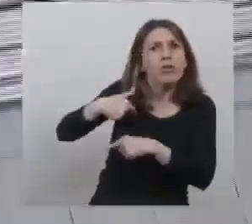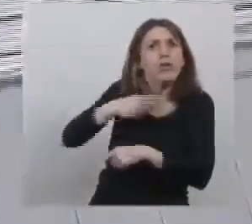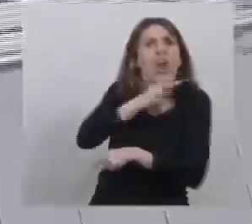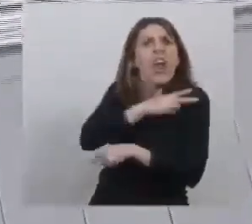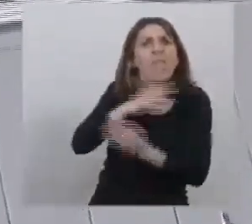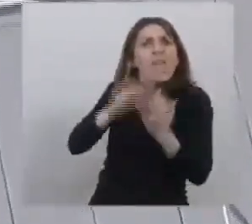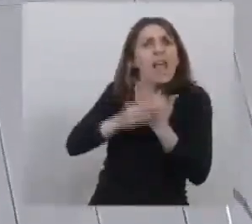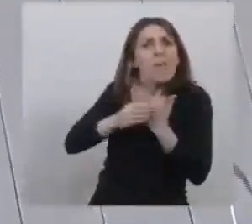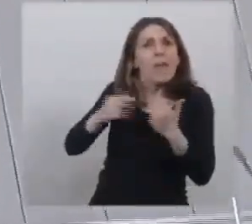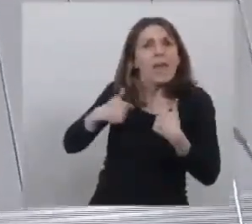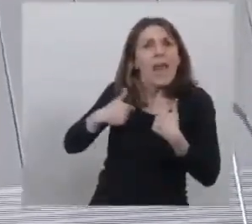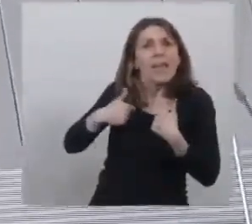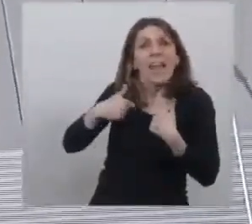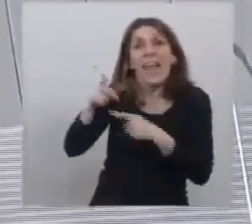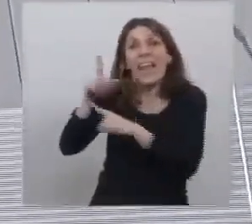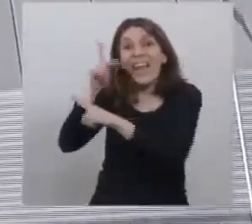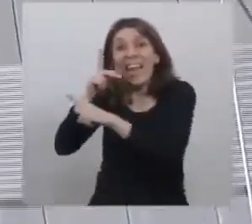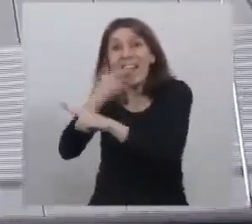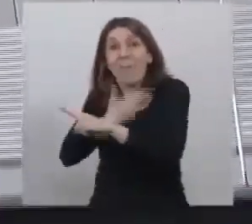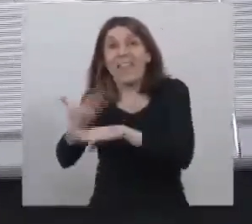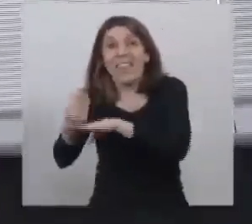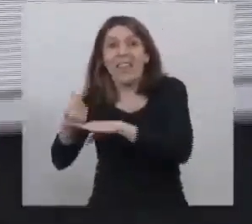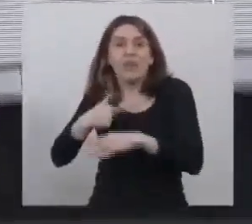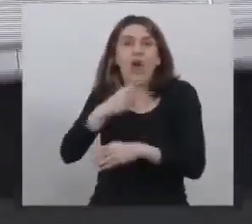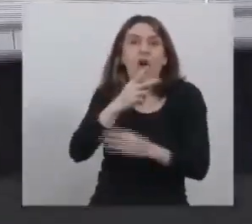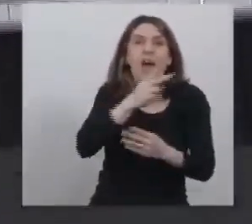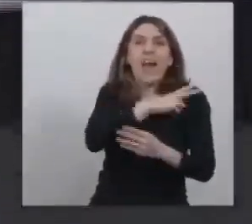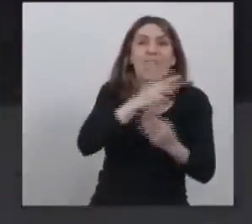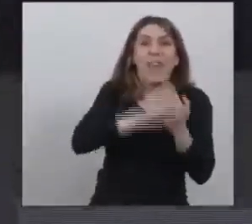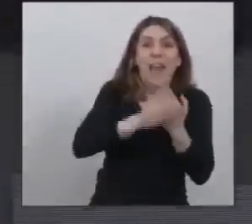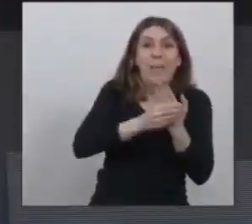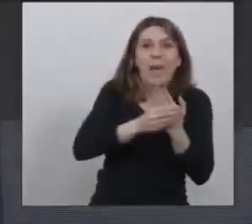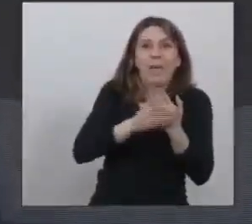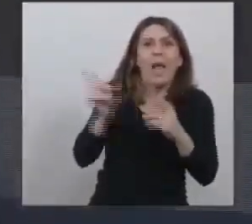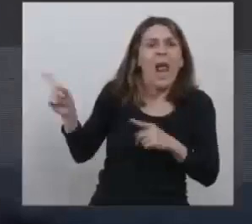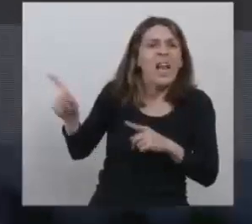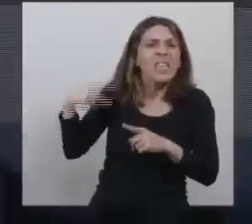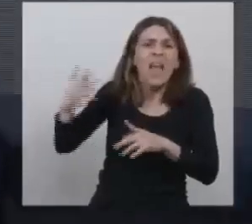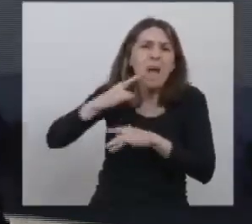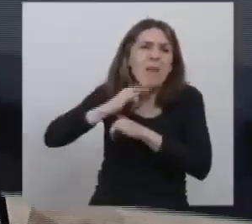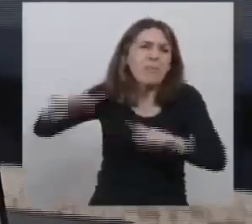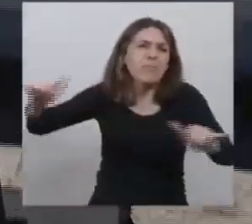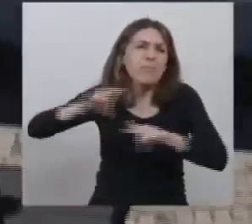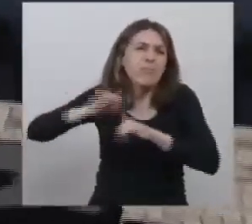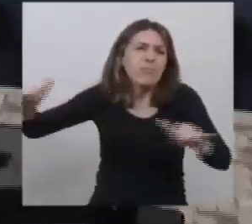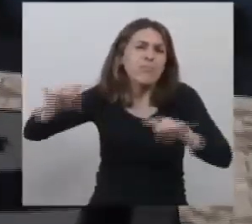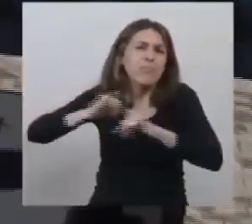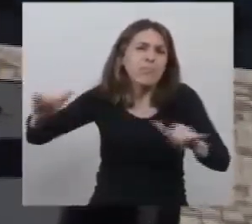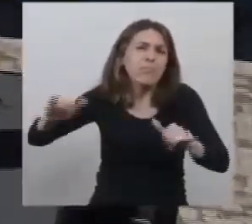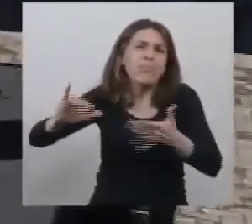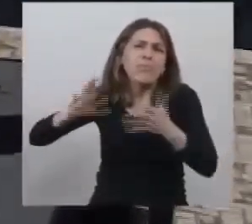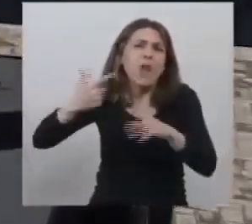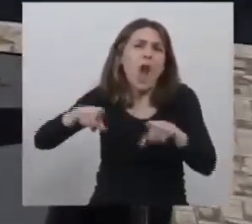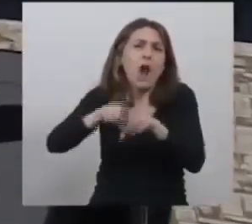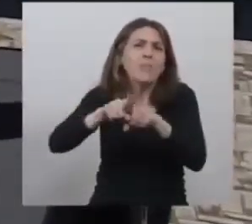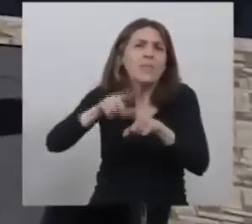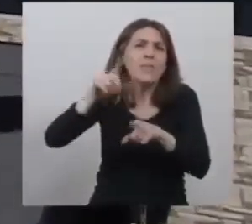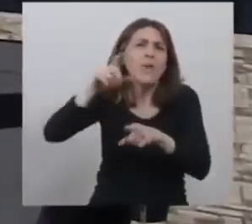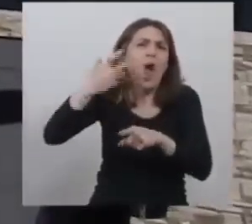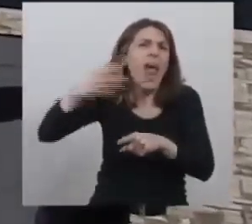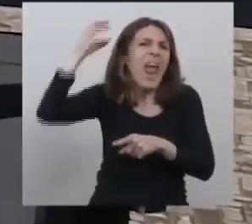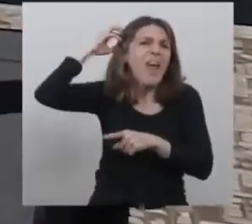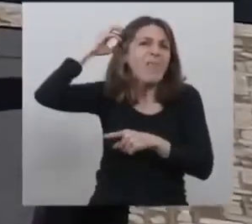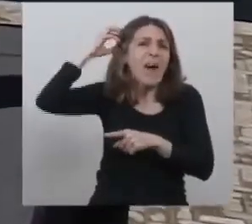gabinete. Nunca ocultó aquella premisa que nos puso Eva Perón donde hay una